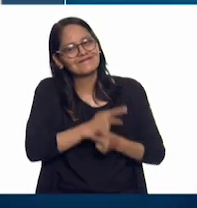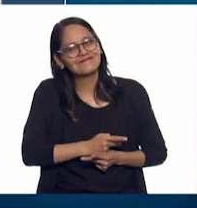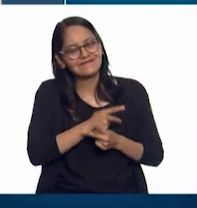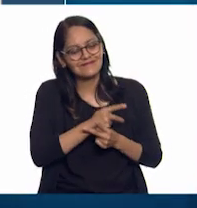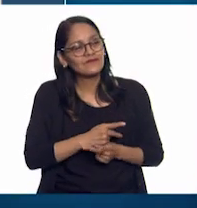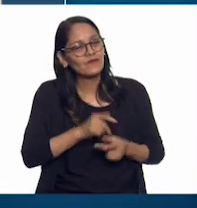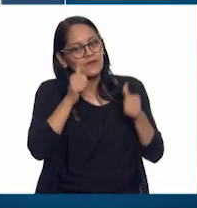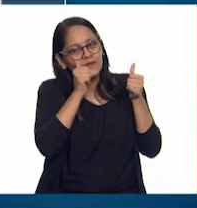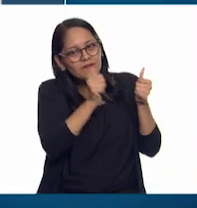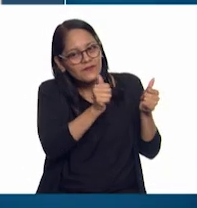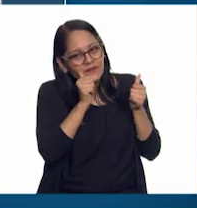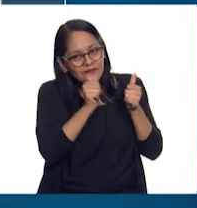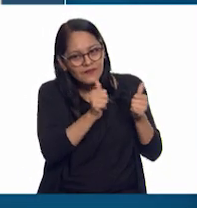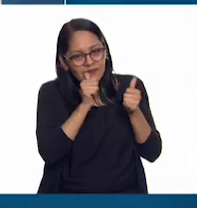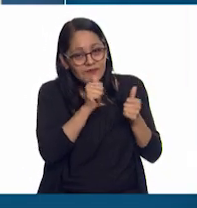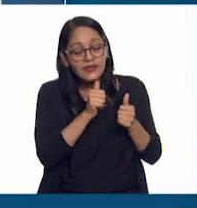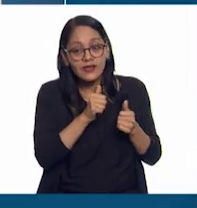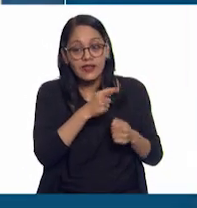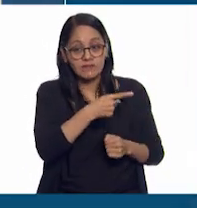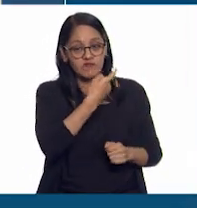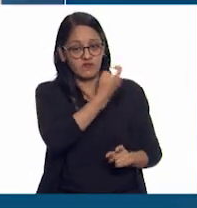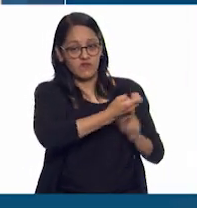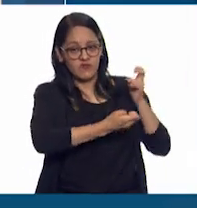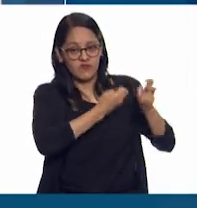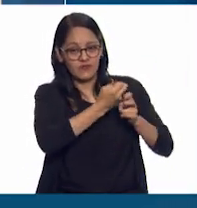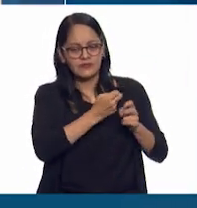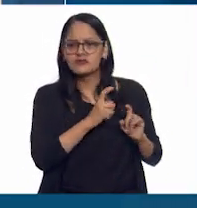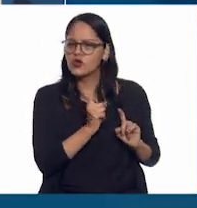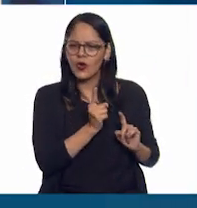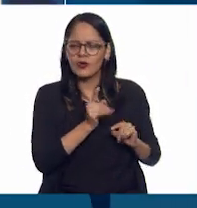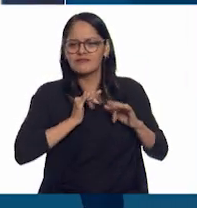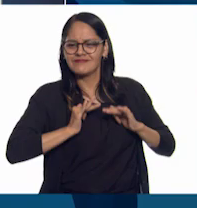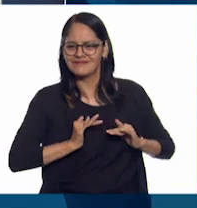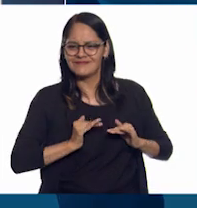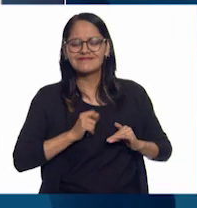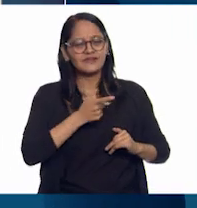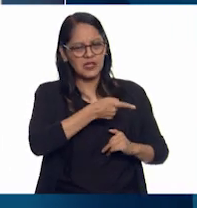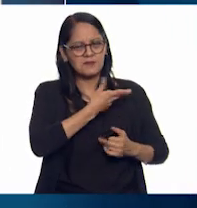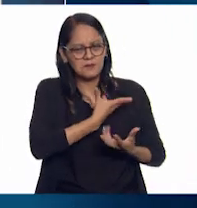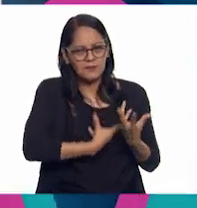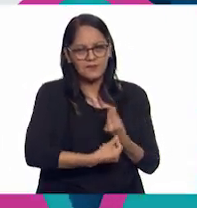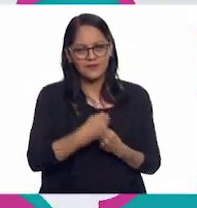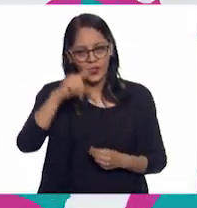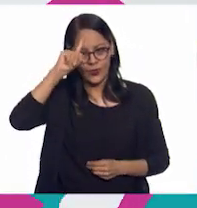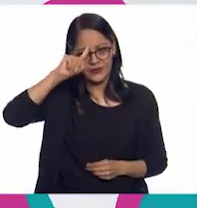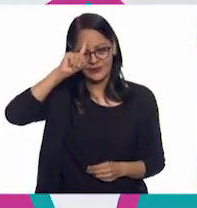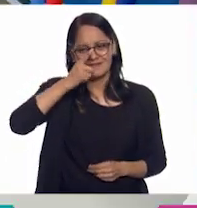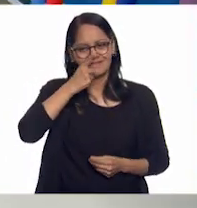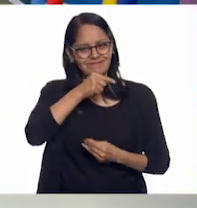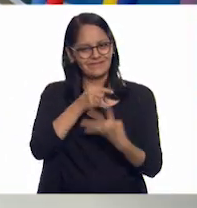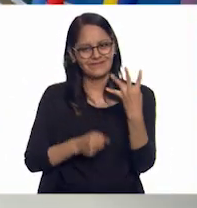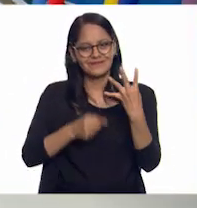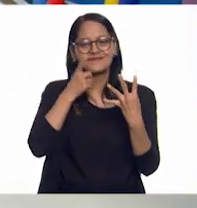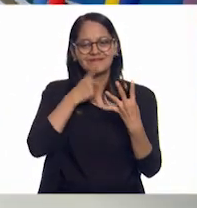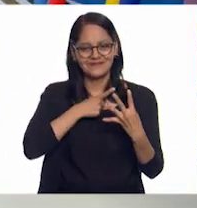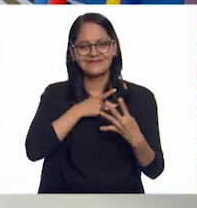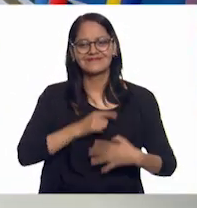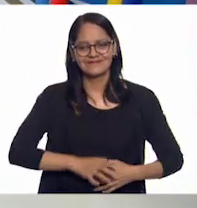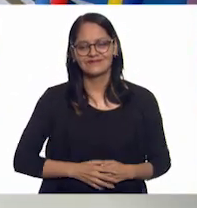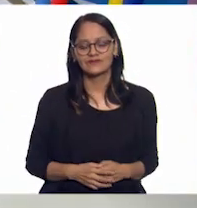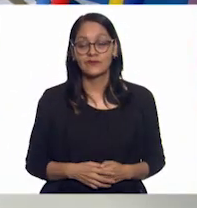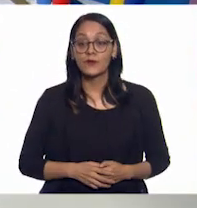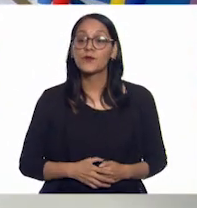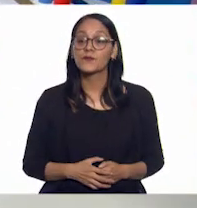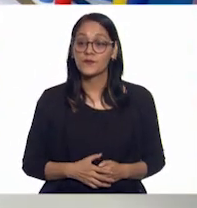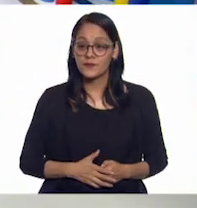Me escucha sin juzgarme, me comprende y me da muy buenos consejos. Ay, Gaby, a